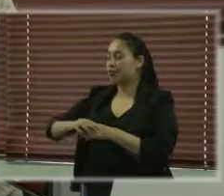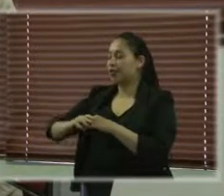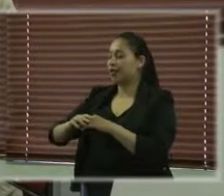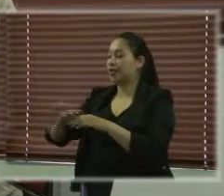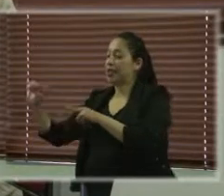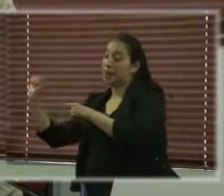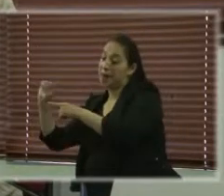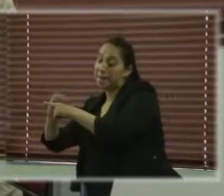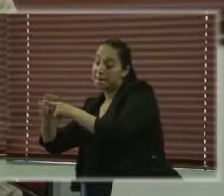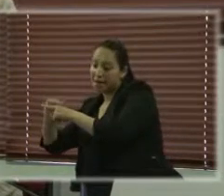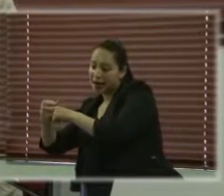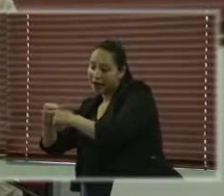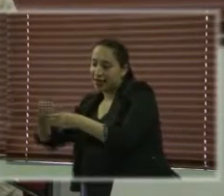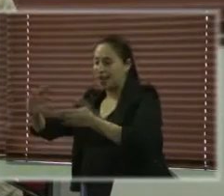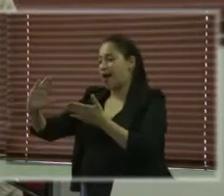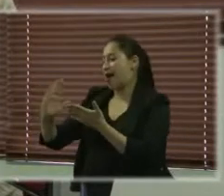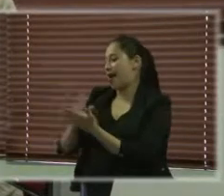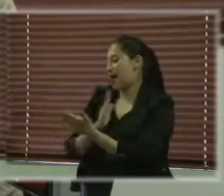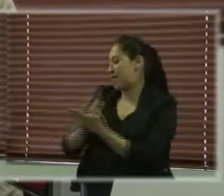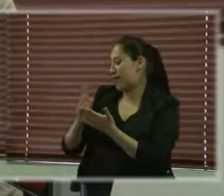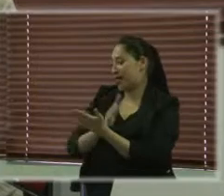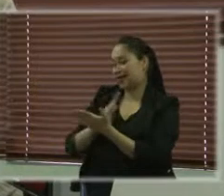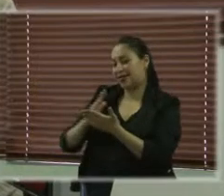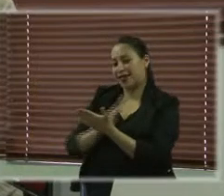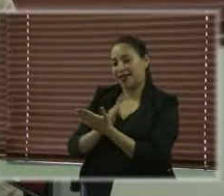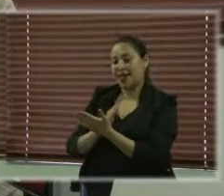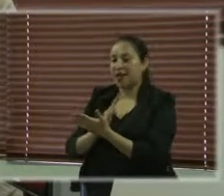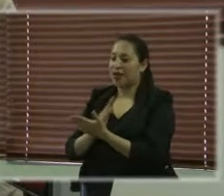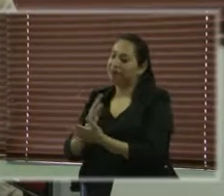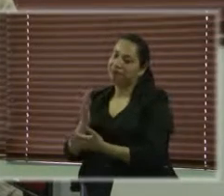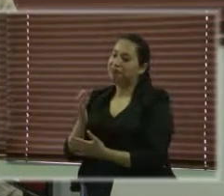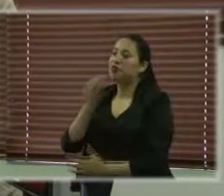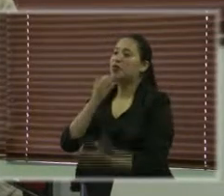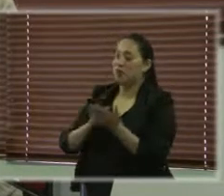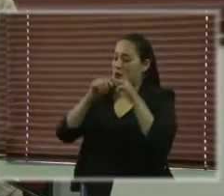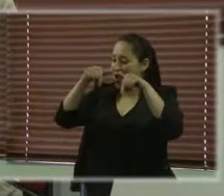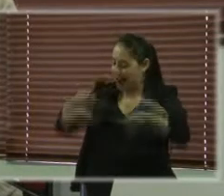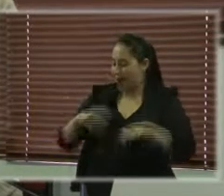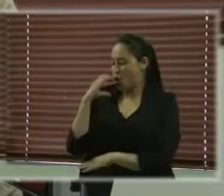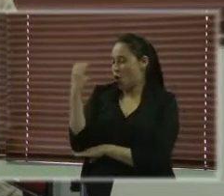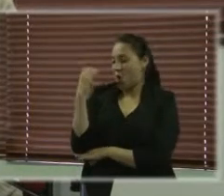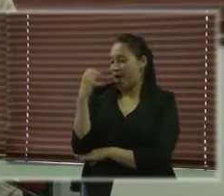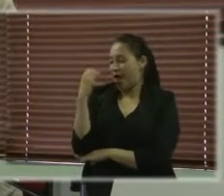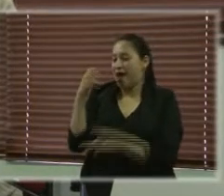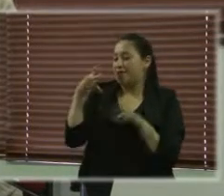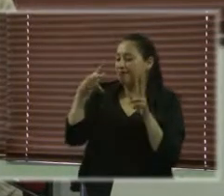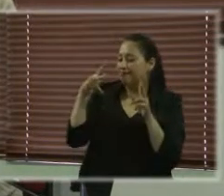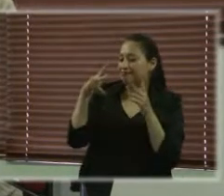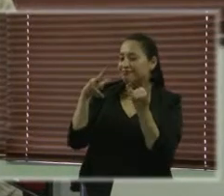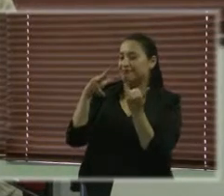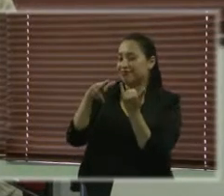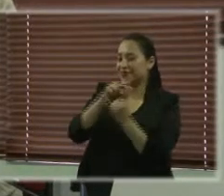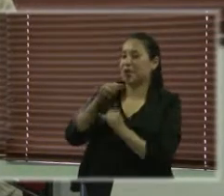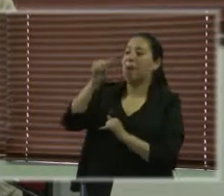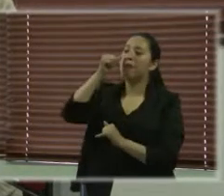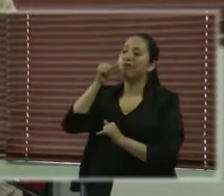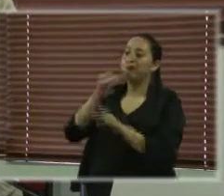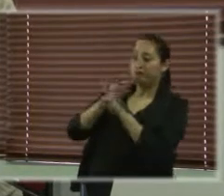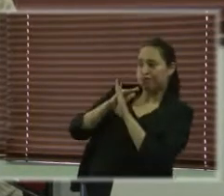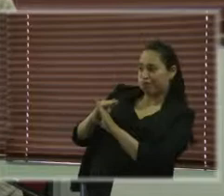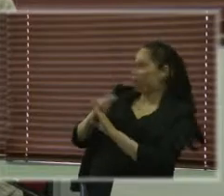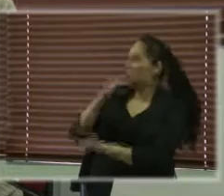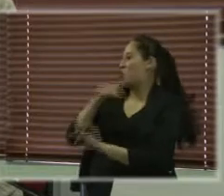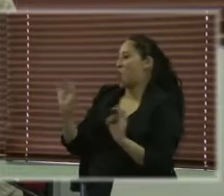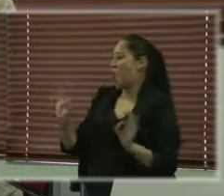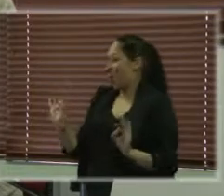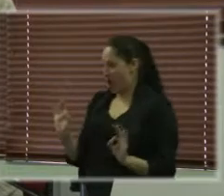esterilizar a las personas interdictas, entonces ahí hay un cambio de práctica importante. También puede ser un cambio de actitud, aunque eso es un poquito